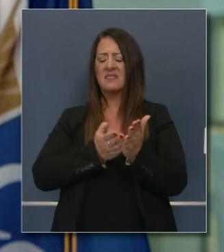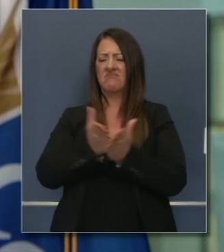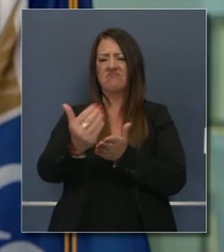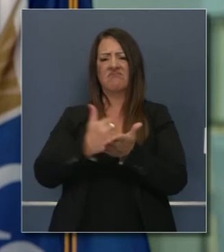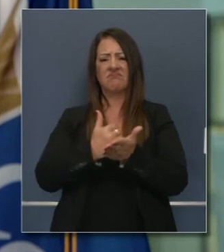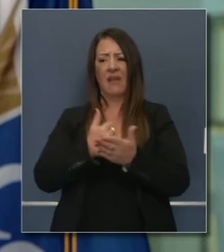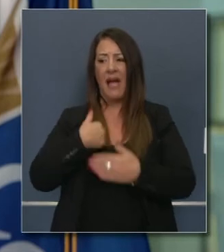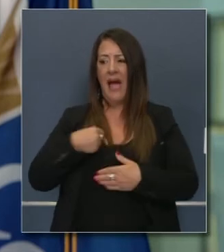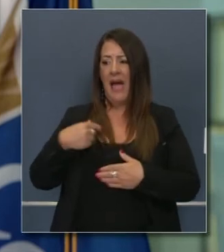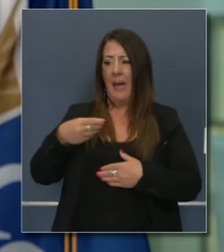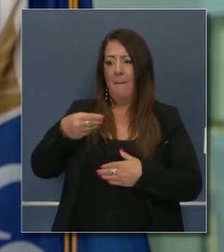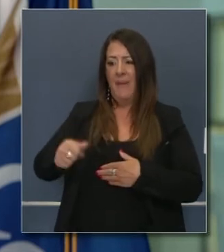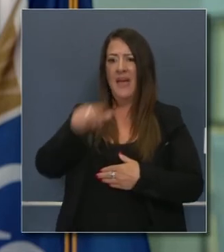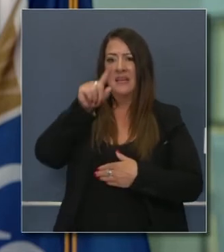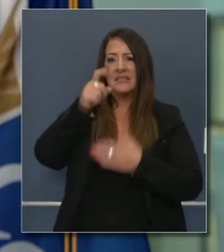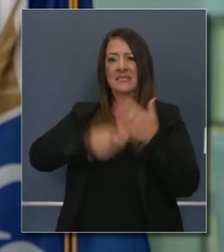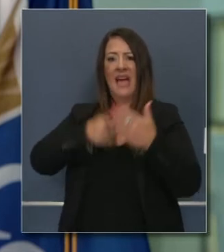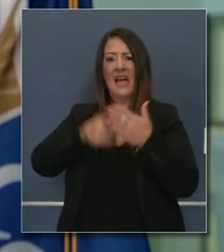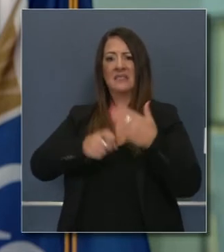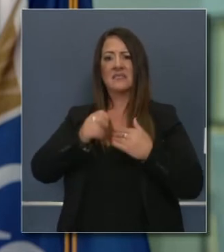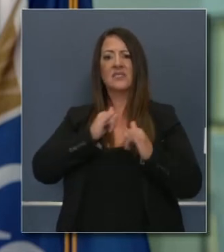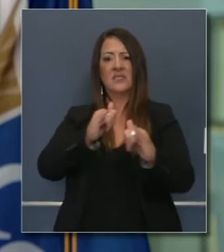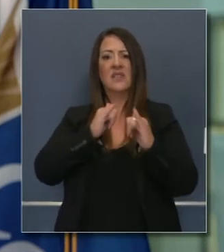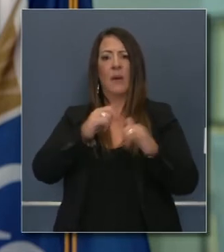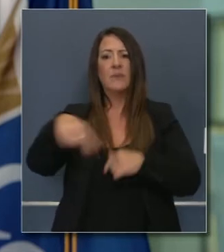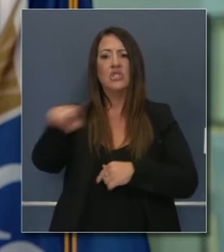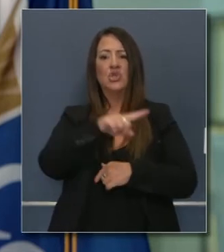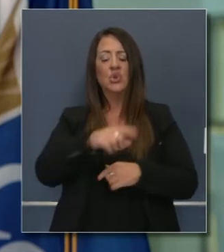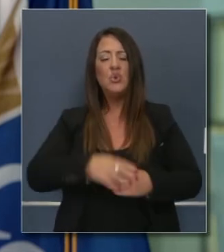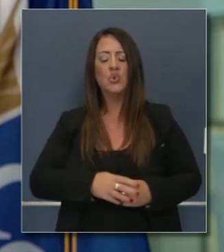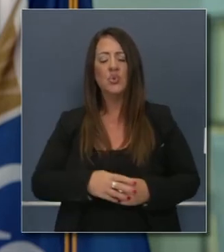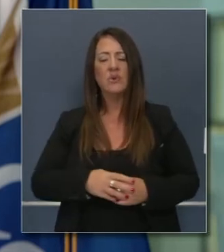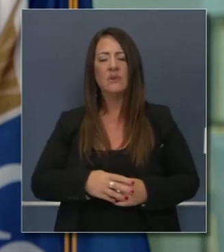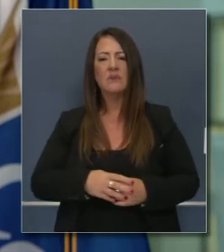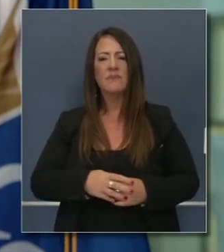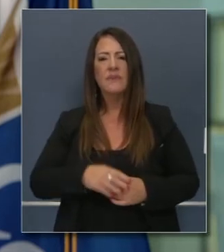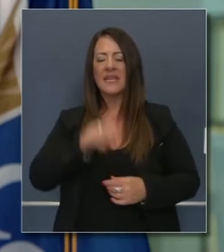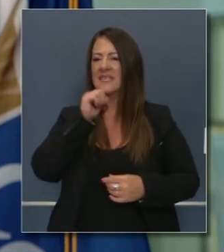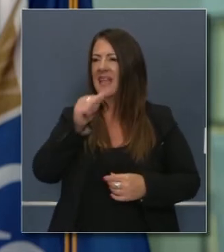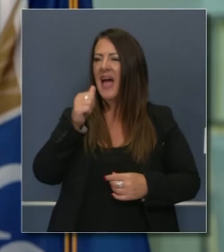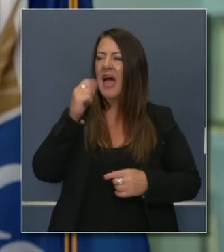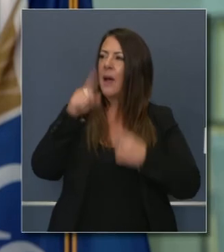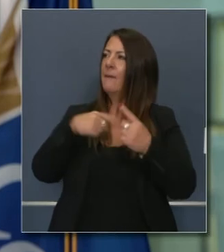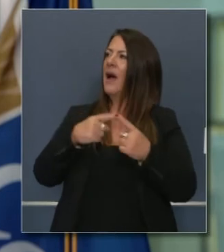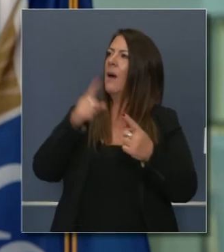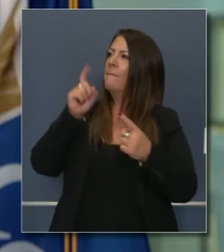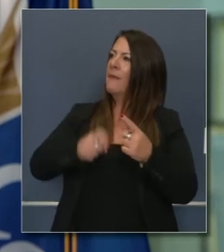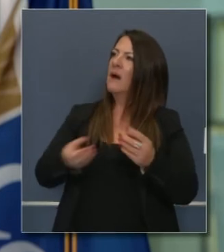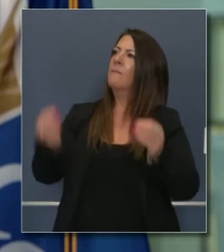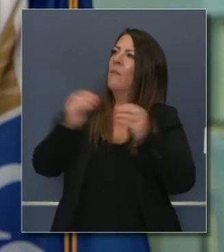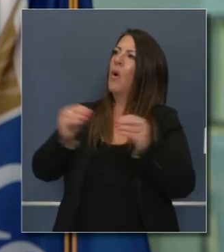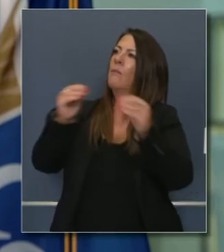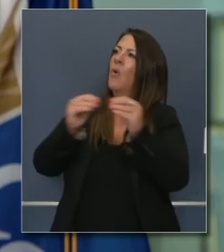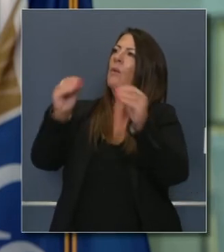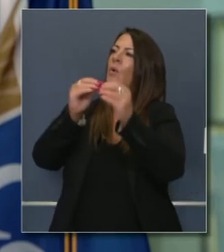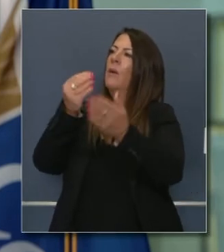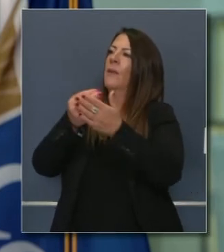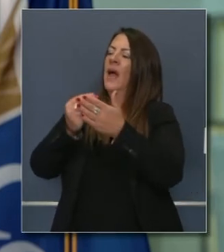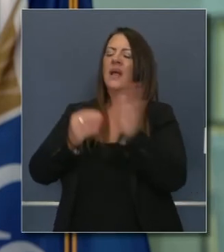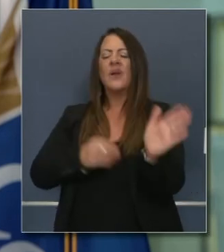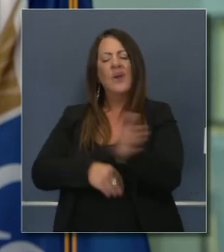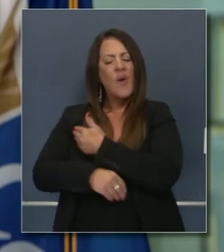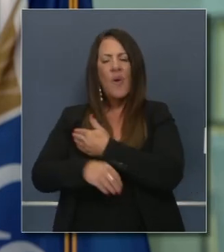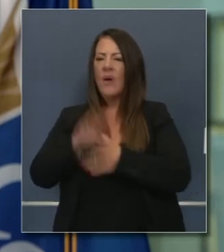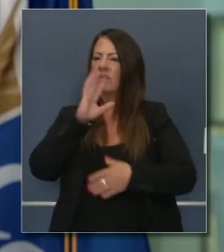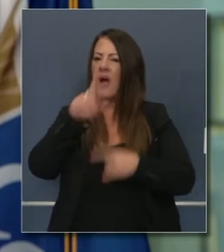Entonces, mire, yo soy contribuyente, al igual que todos ustedes que están mirándonos. No es solamente de tener más y más y más dinero, queremos ver